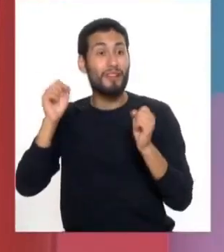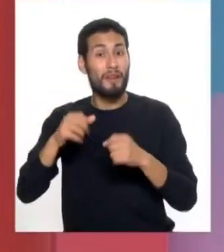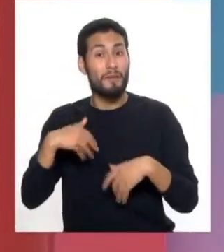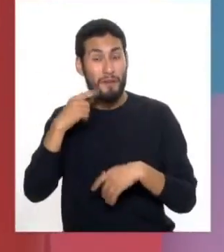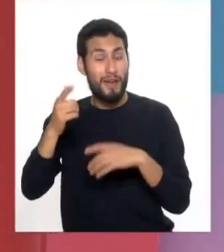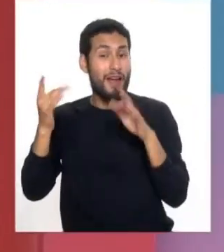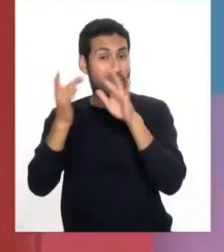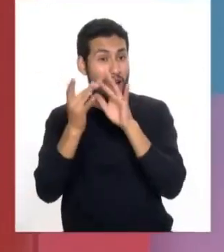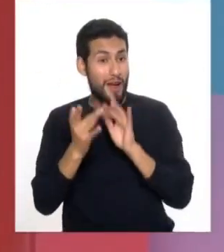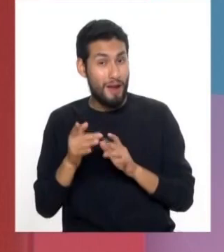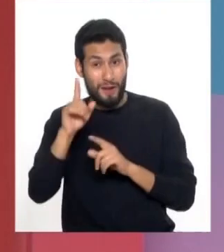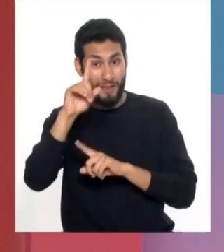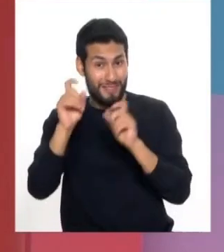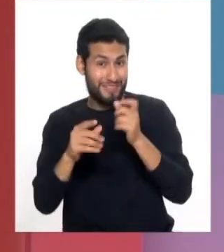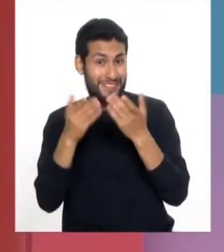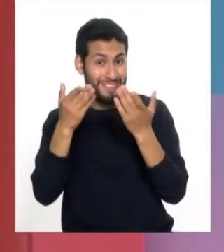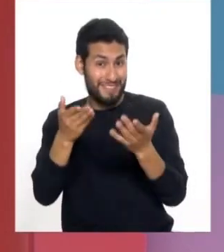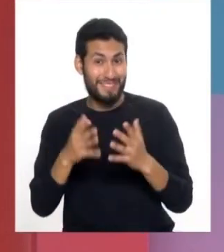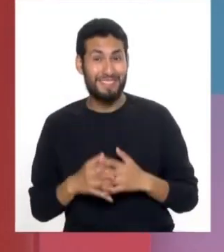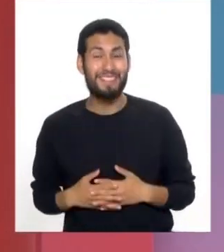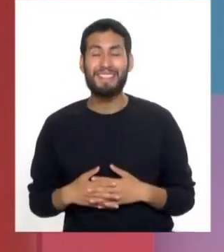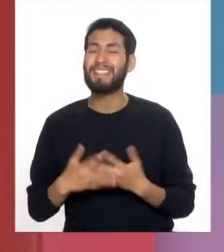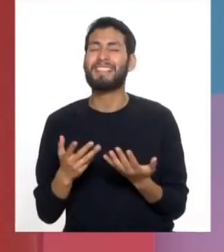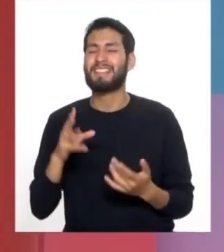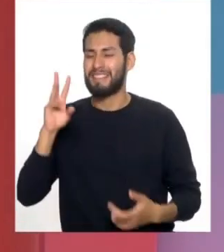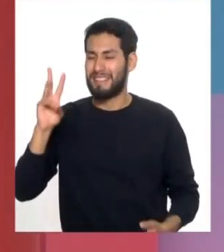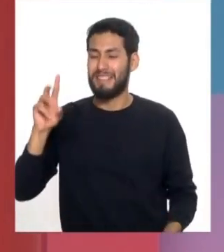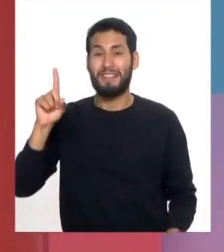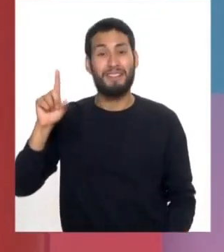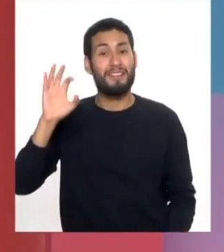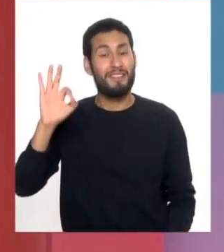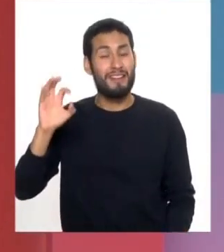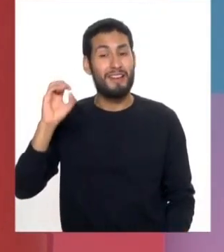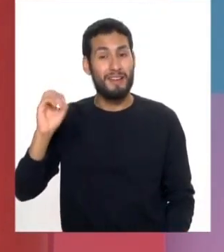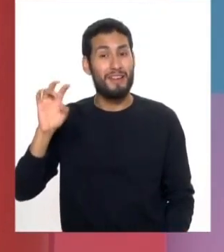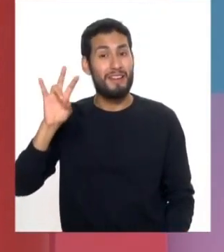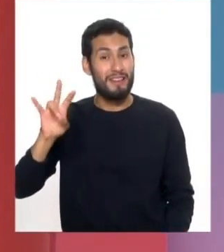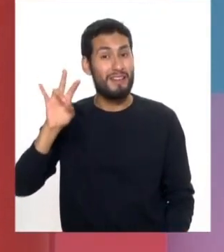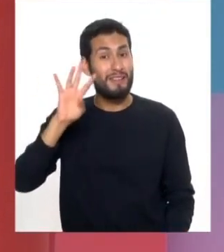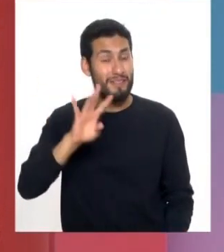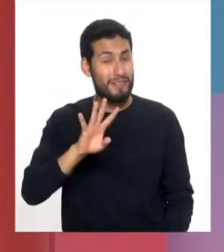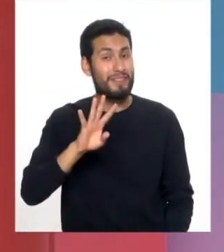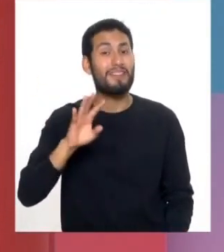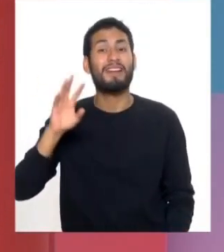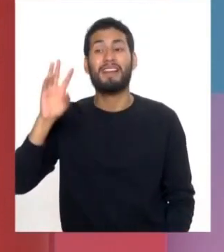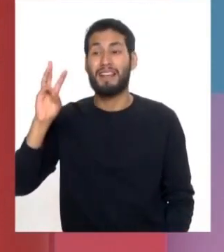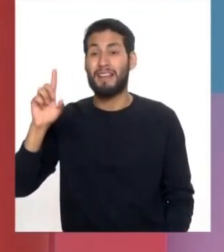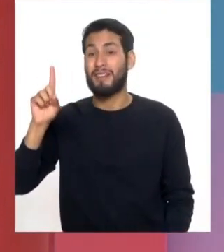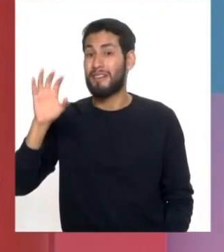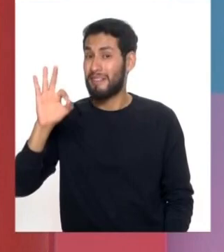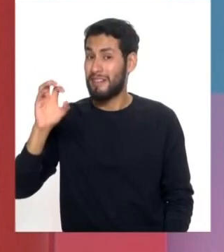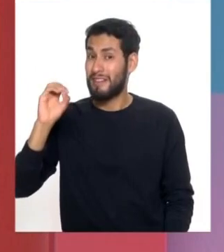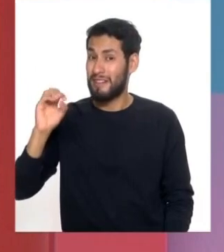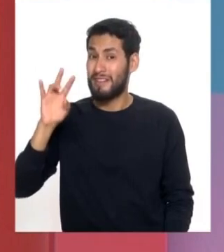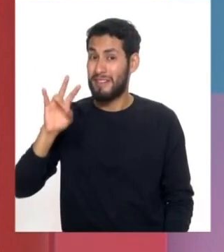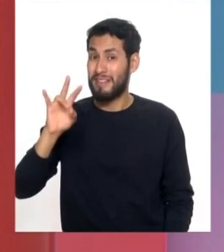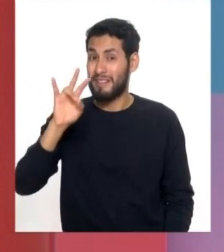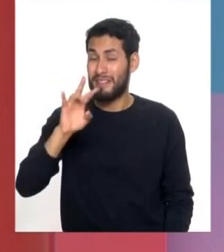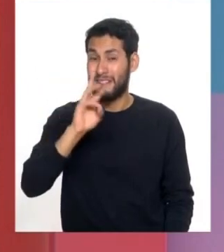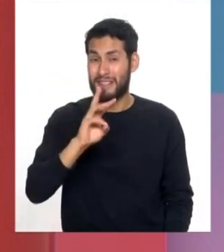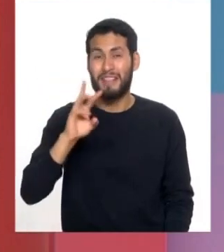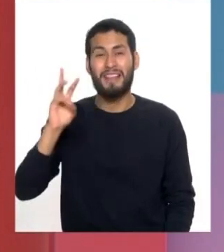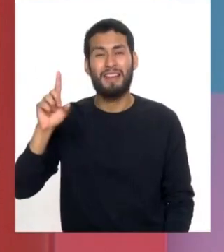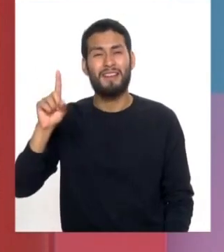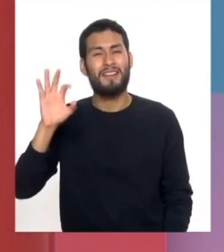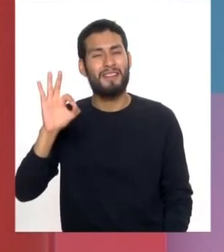casa puedan hacer todas sus consultas. Y es al 619-0774, al 619-0776 y al